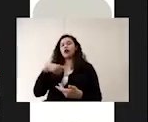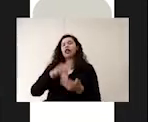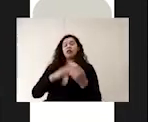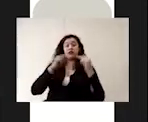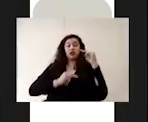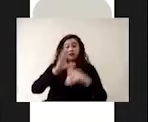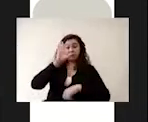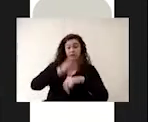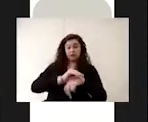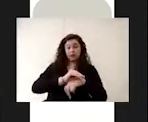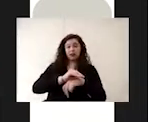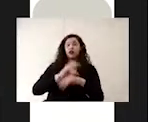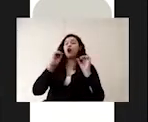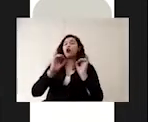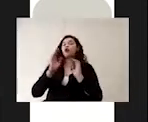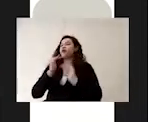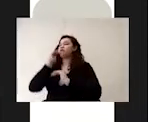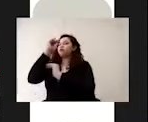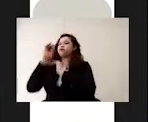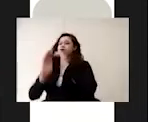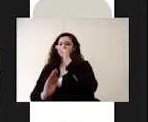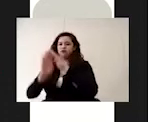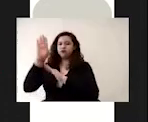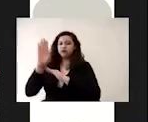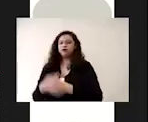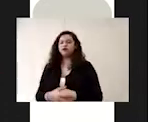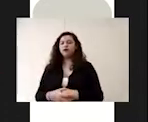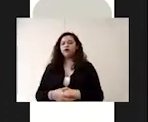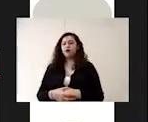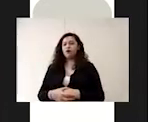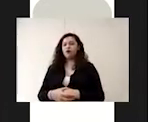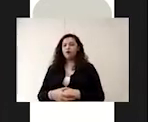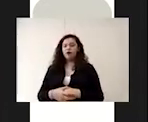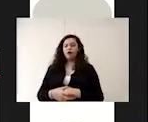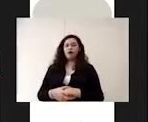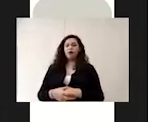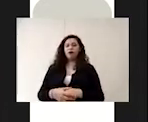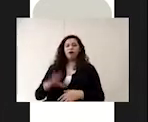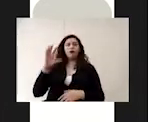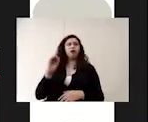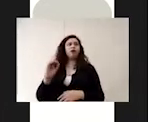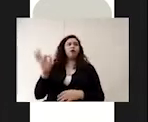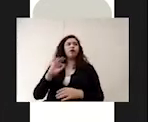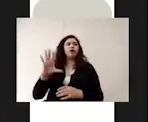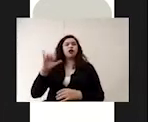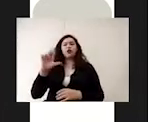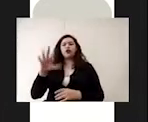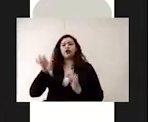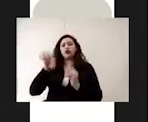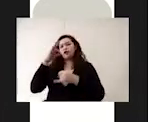niveles que marca la norma o si tiene exceso de cloro o si le falta cloración.